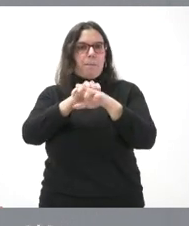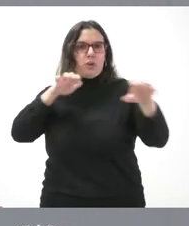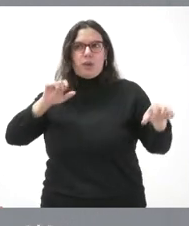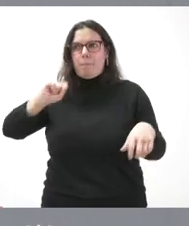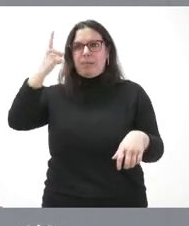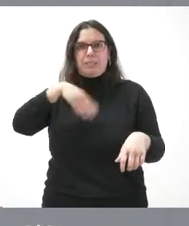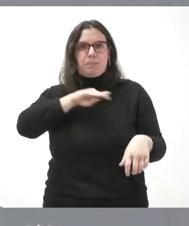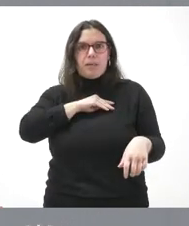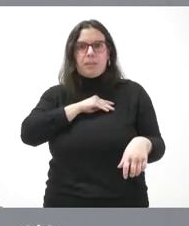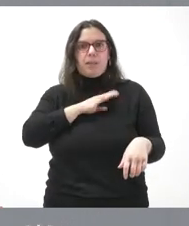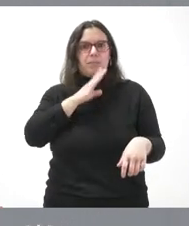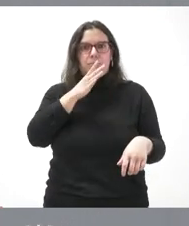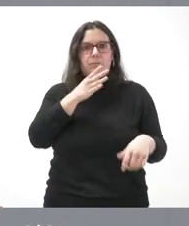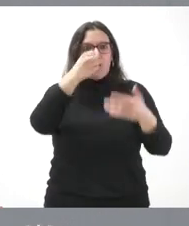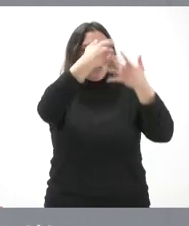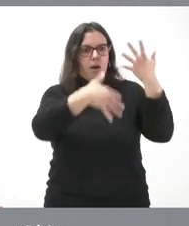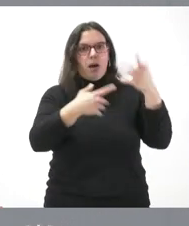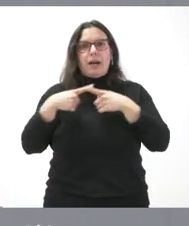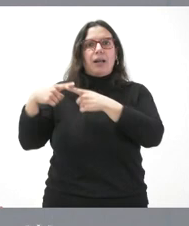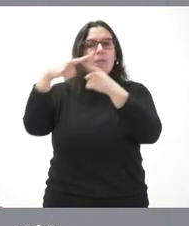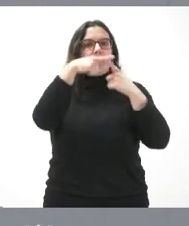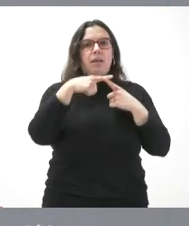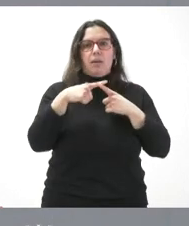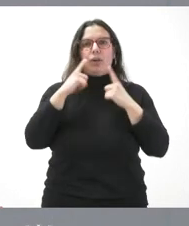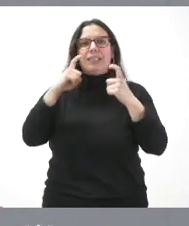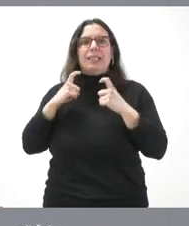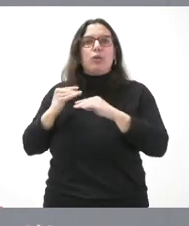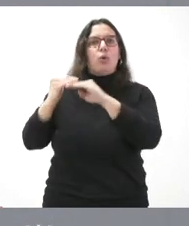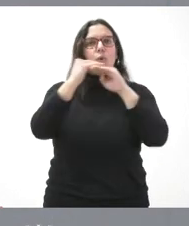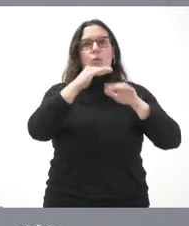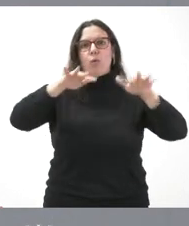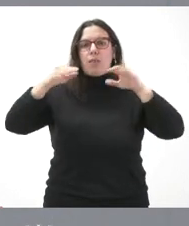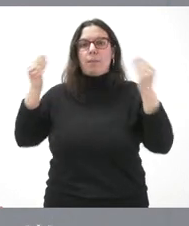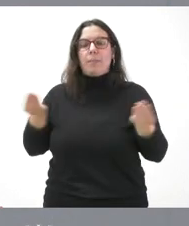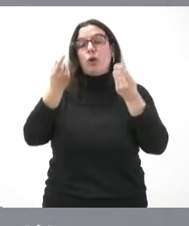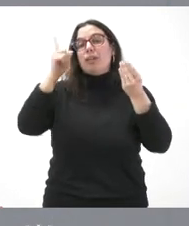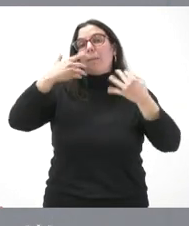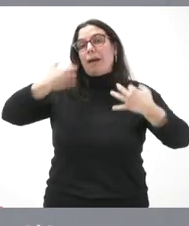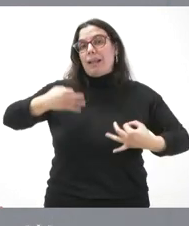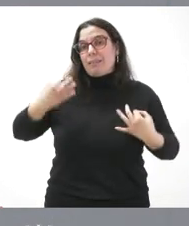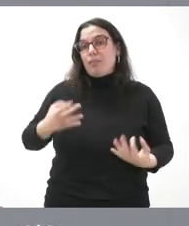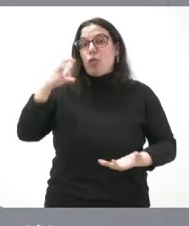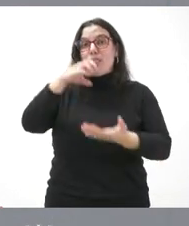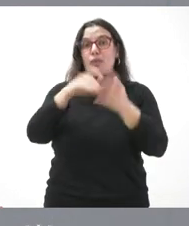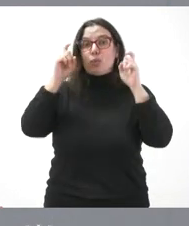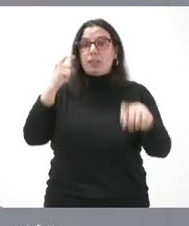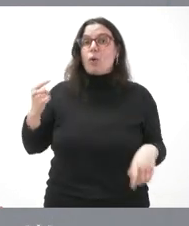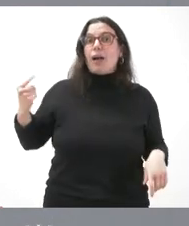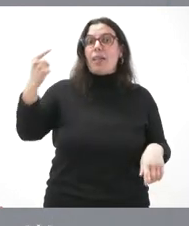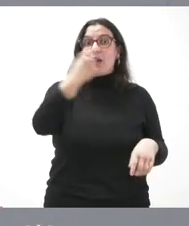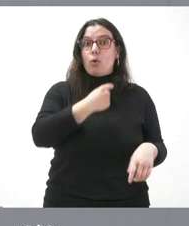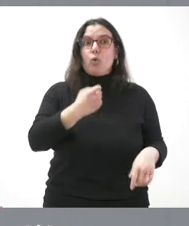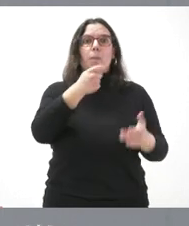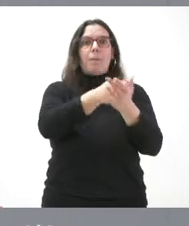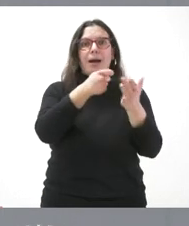estamos necesitando todos. Lo estamos distribuyendo con el mejor nivel de igualdad posible y, sobre todo, garantizando que los centros educativos puedan hacer frente al pago